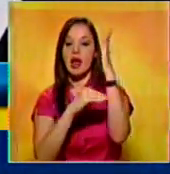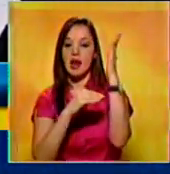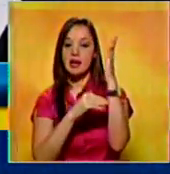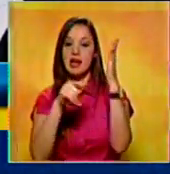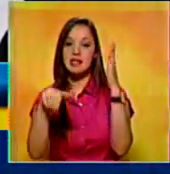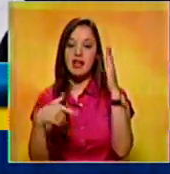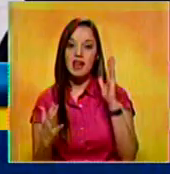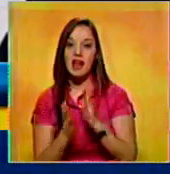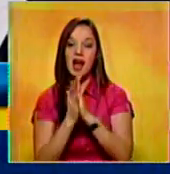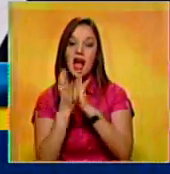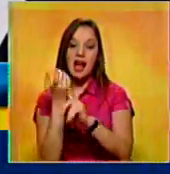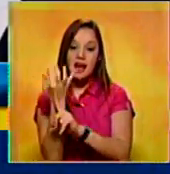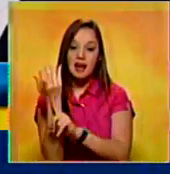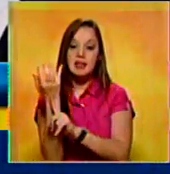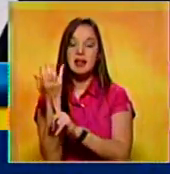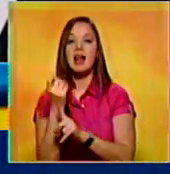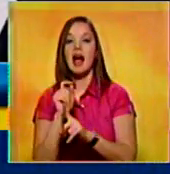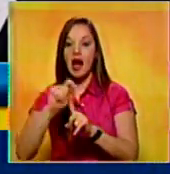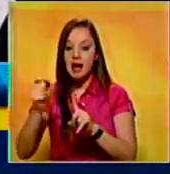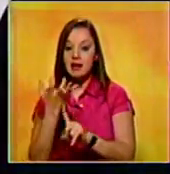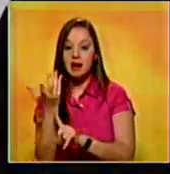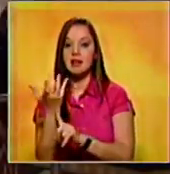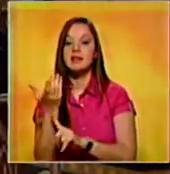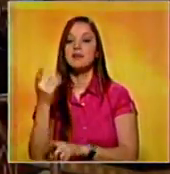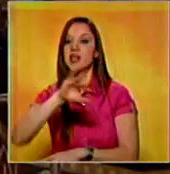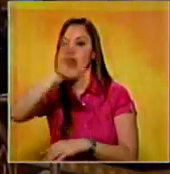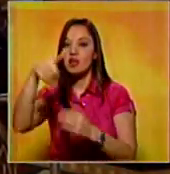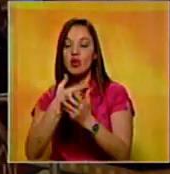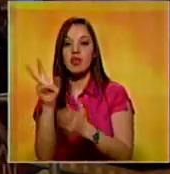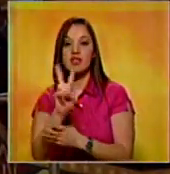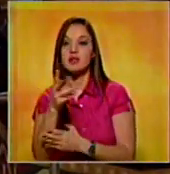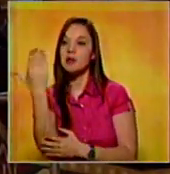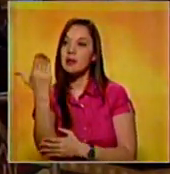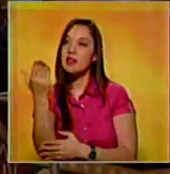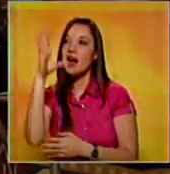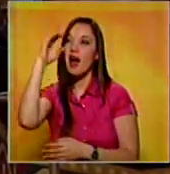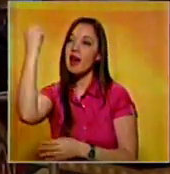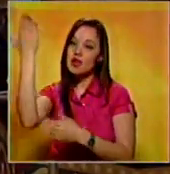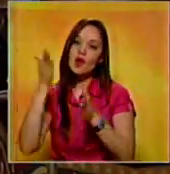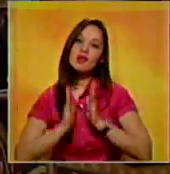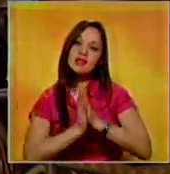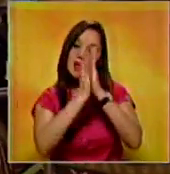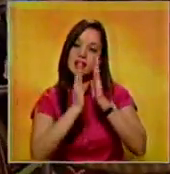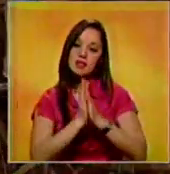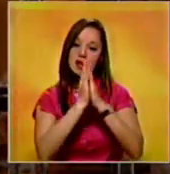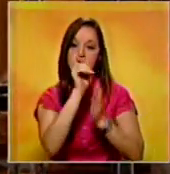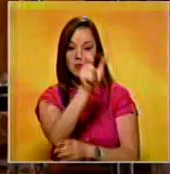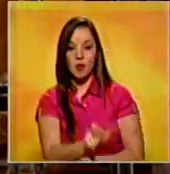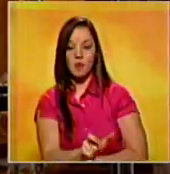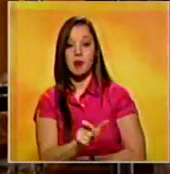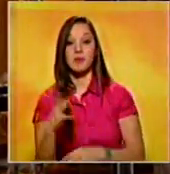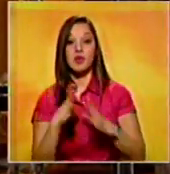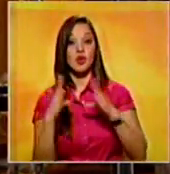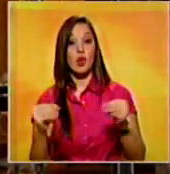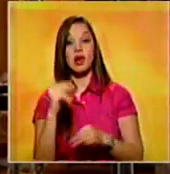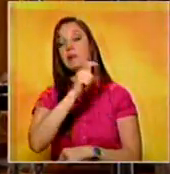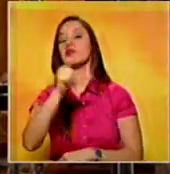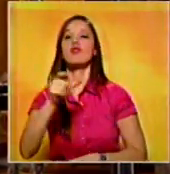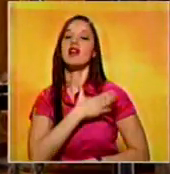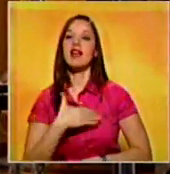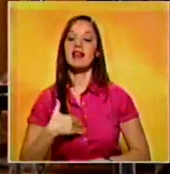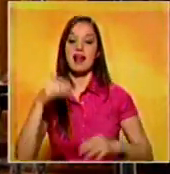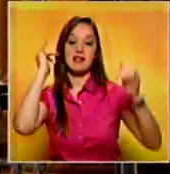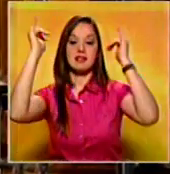se va a pedir a Dios esa gracia. La programación del domingo está lista para que todos quienes quieran celebrar el natalicio de José